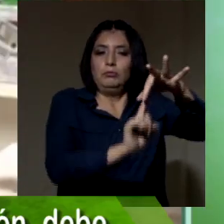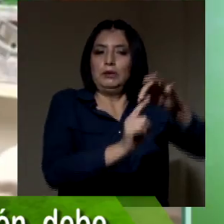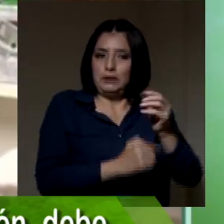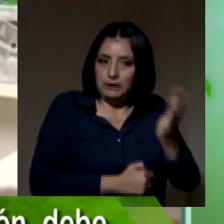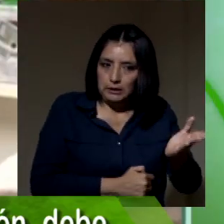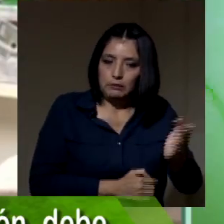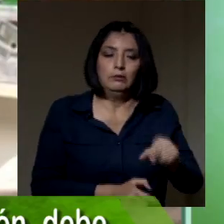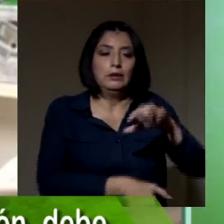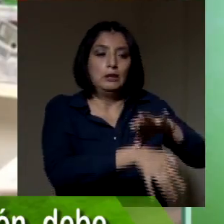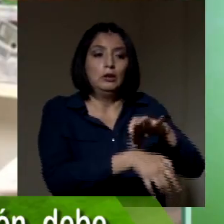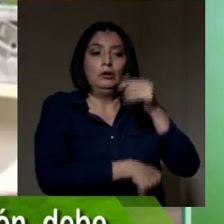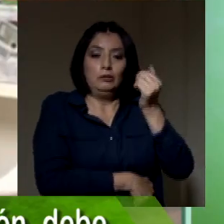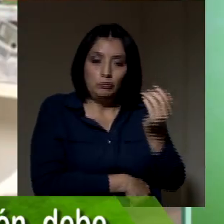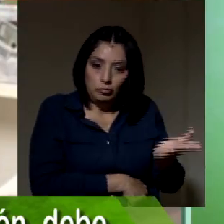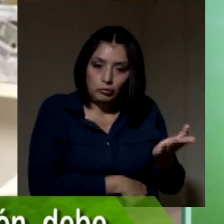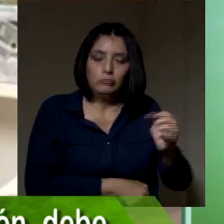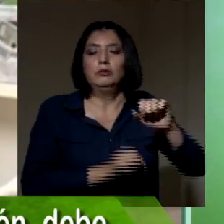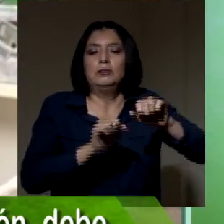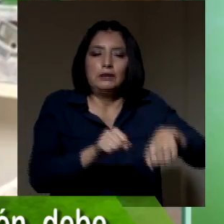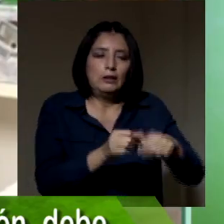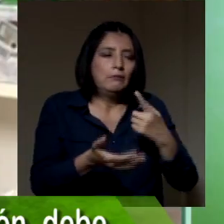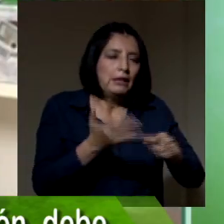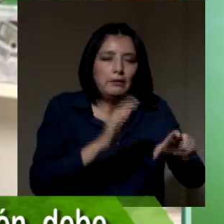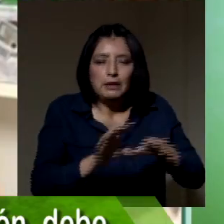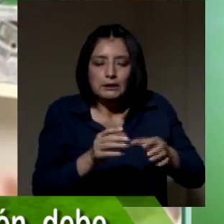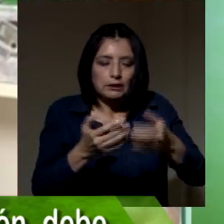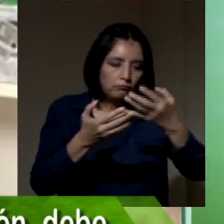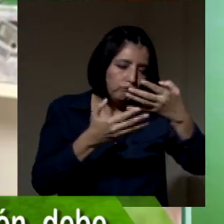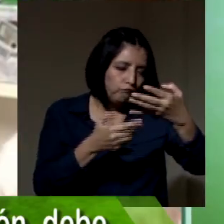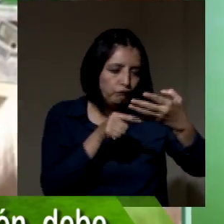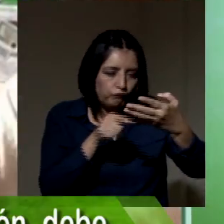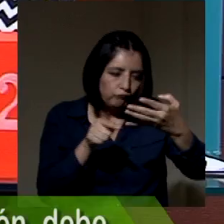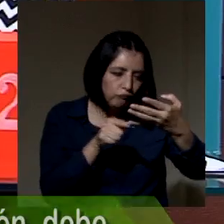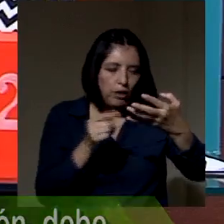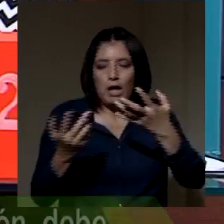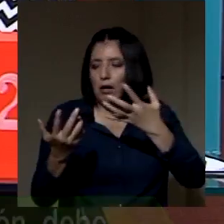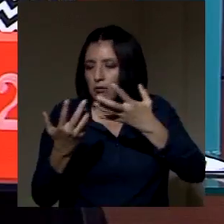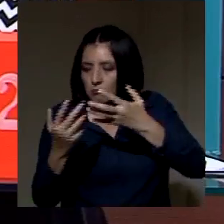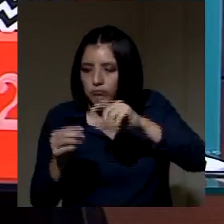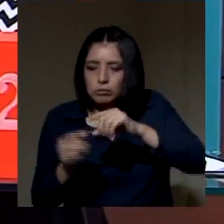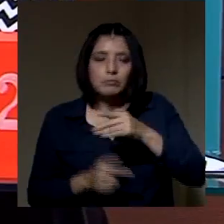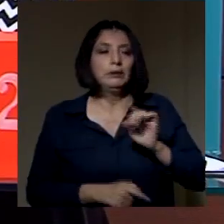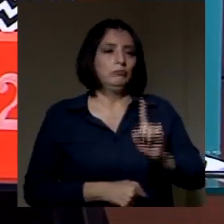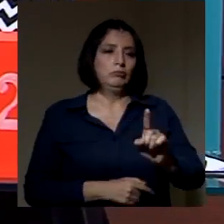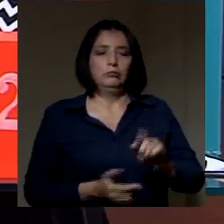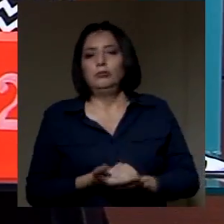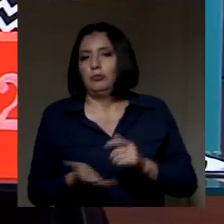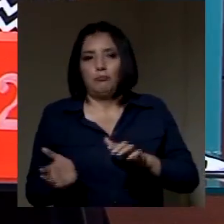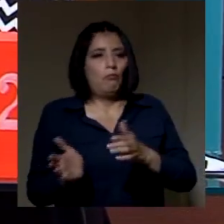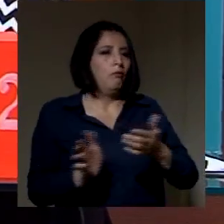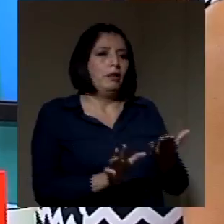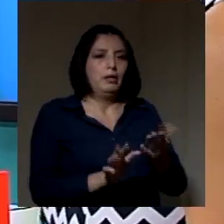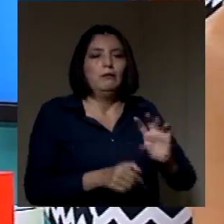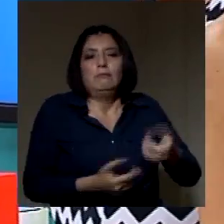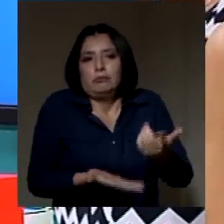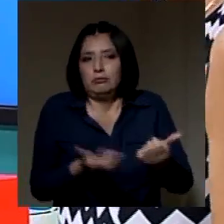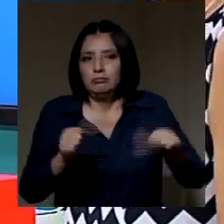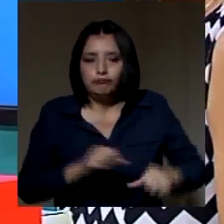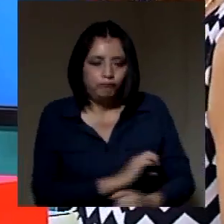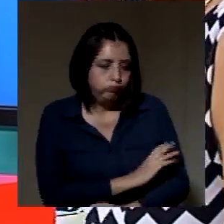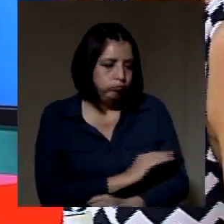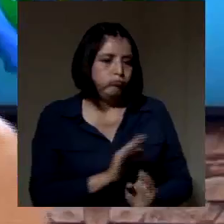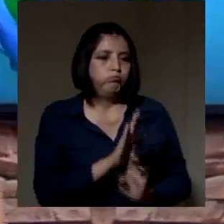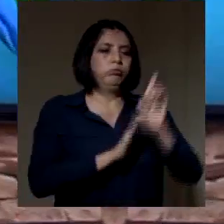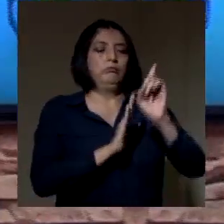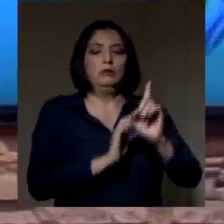Porque el cardiólogo va a ajustar el tratamiento de tal forma que usted no se muera por el mal manejo de la hipertensión anterior.